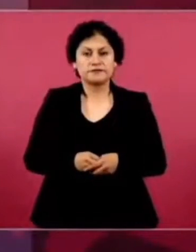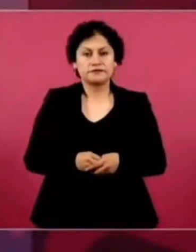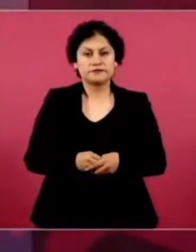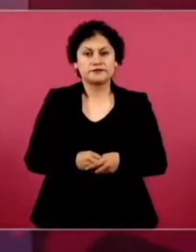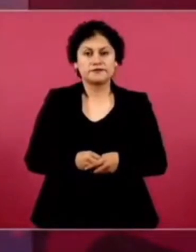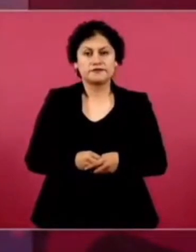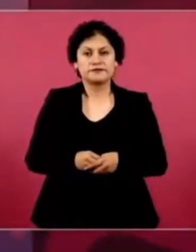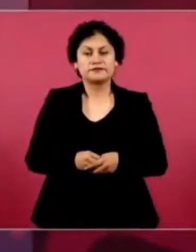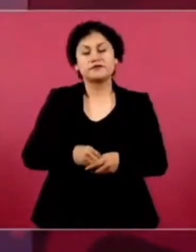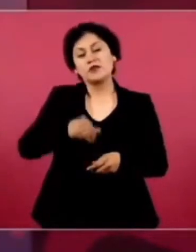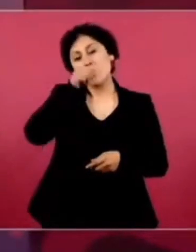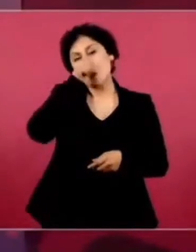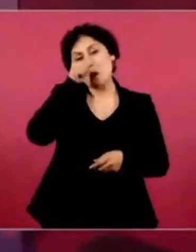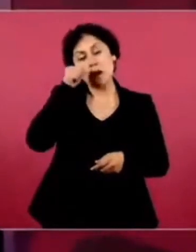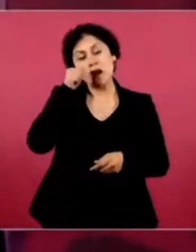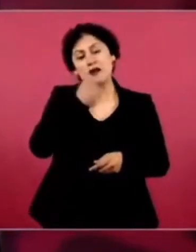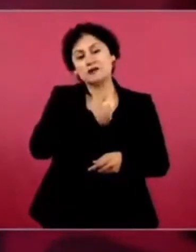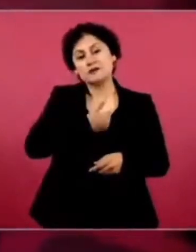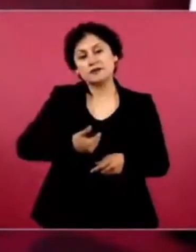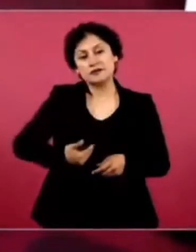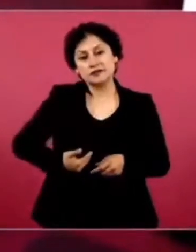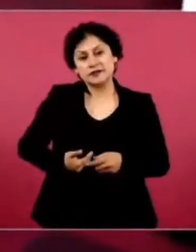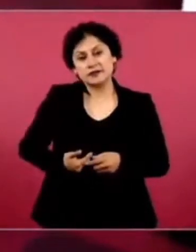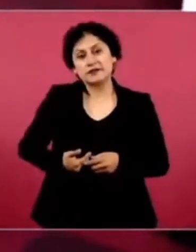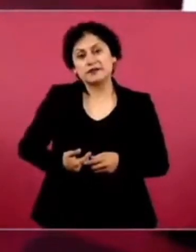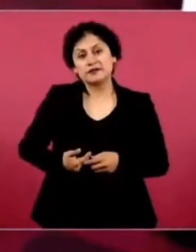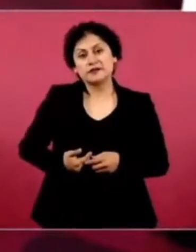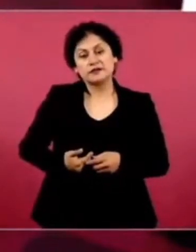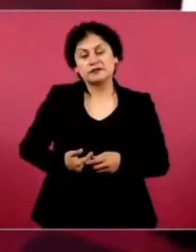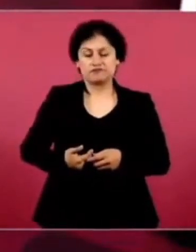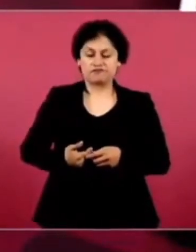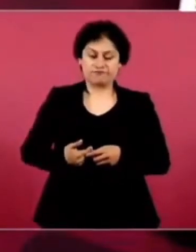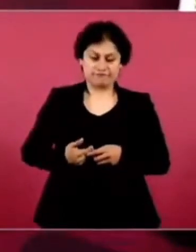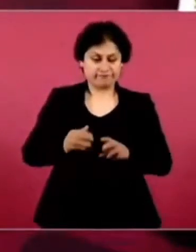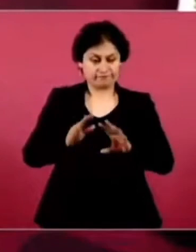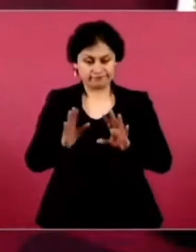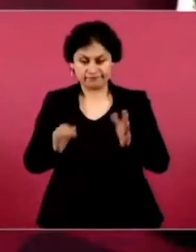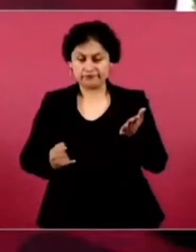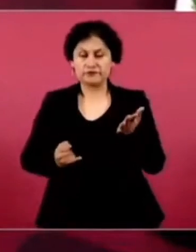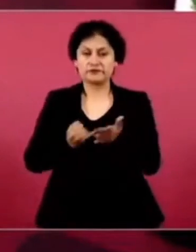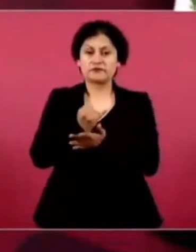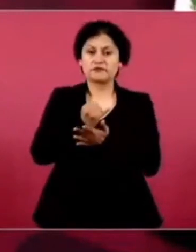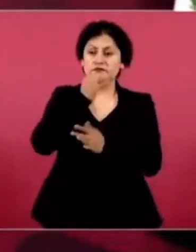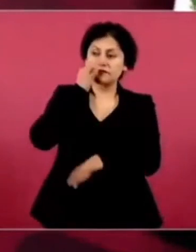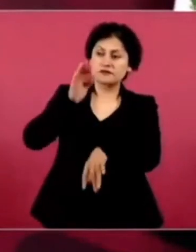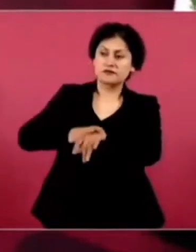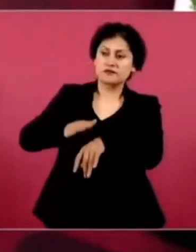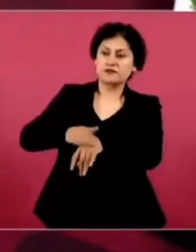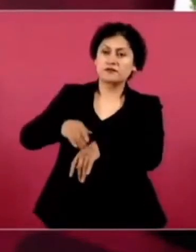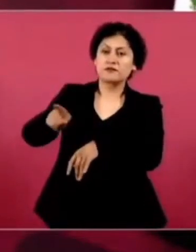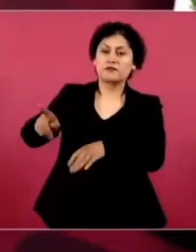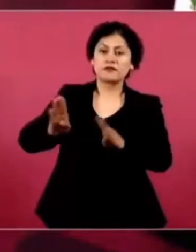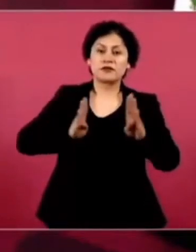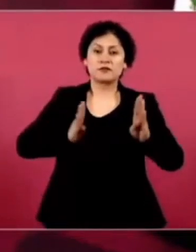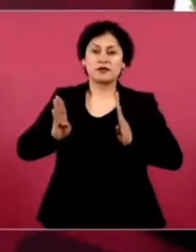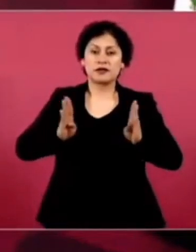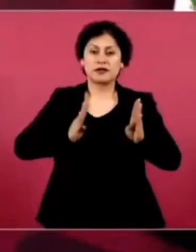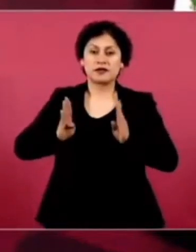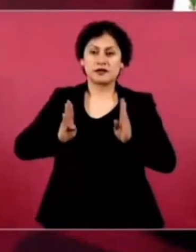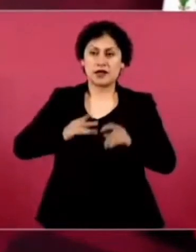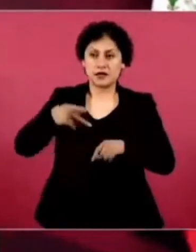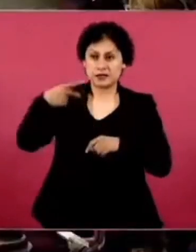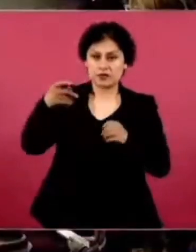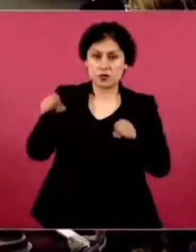El presidente Juárez. Decide. Que. Los militares. Entreguen. El poder. A las autoridades